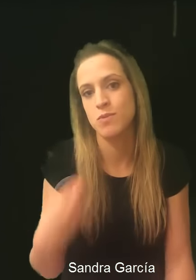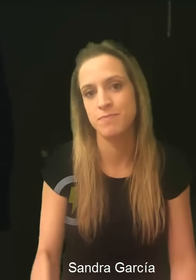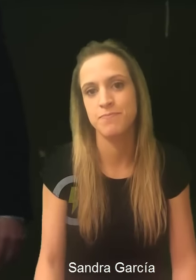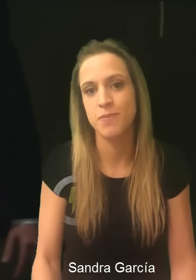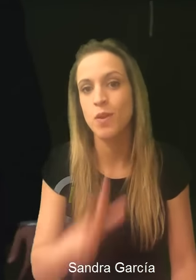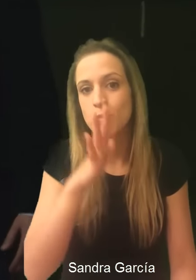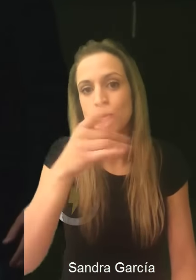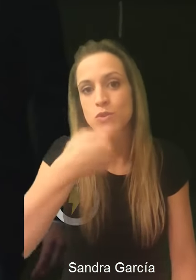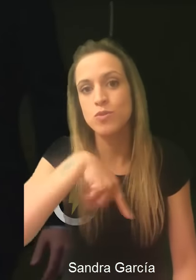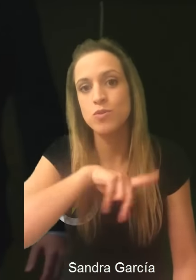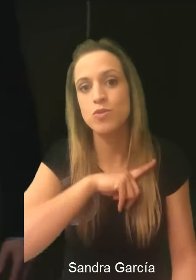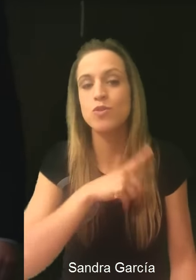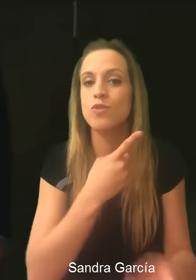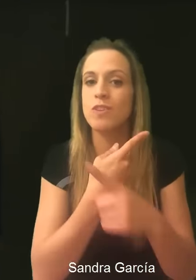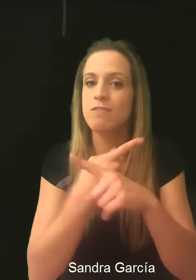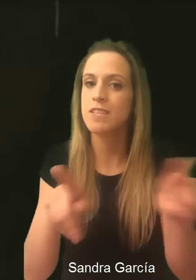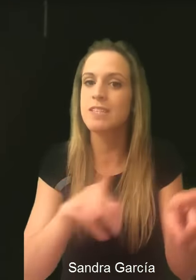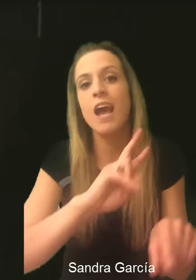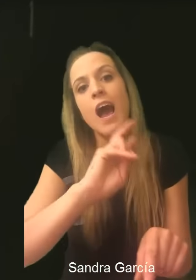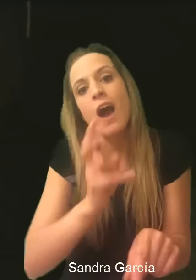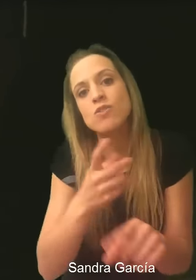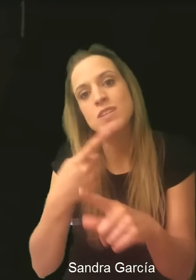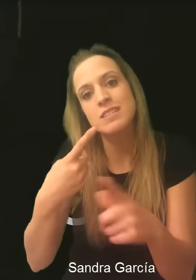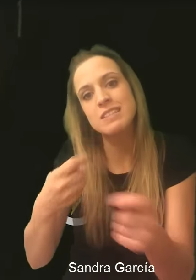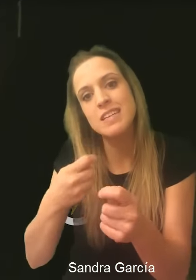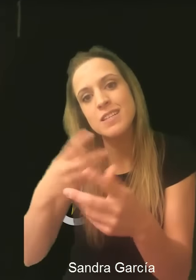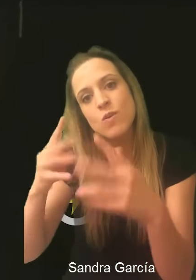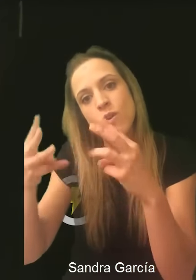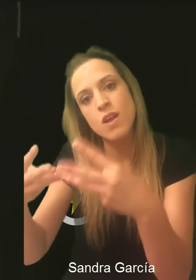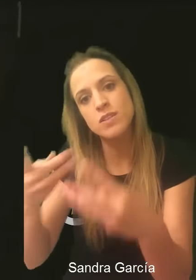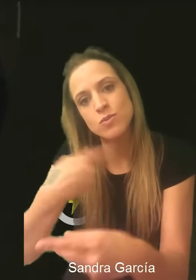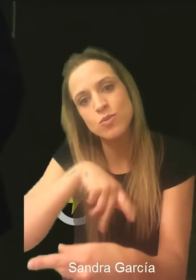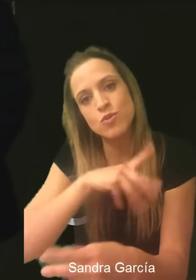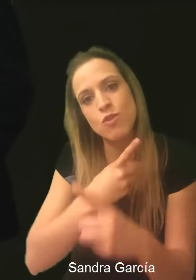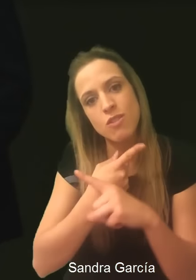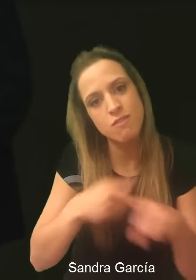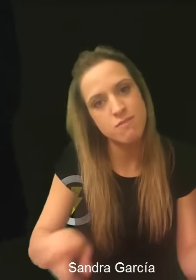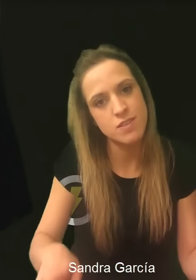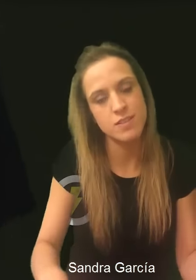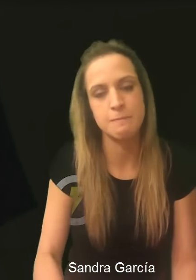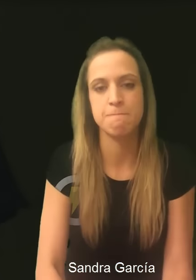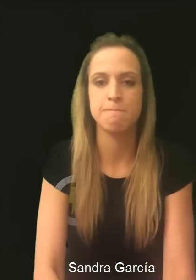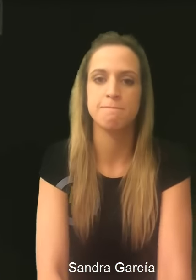diferenciándonos en las ventas de la tienda online. Así de sencillo.